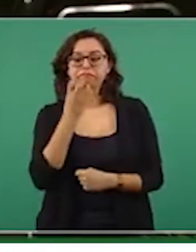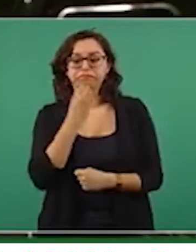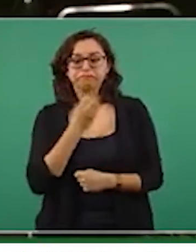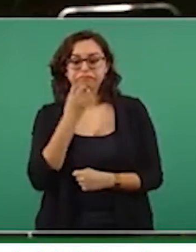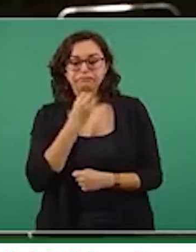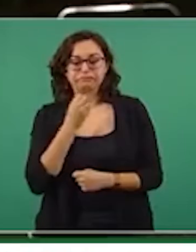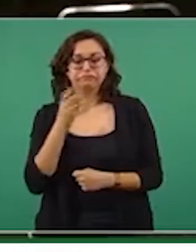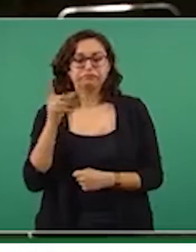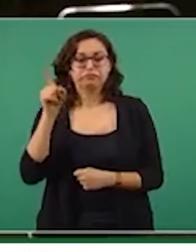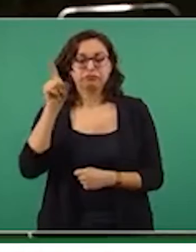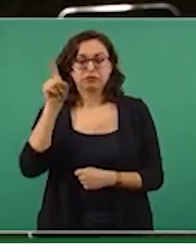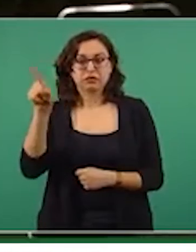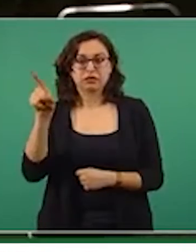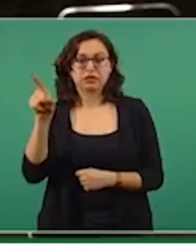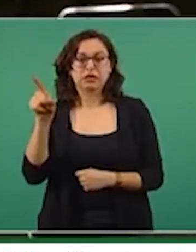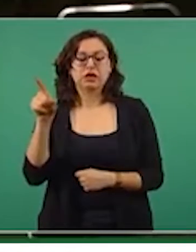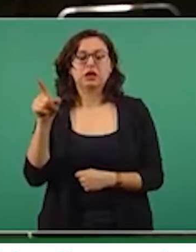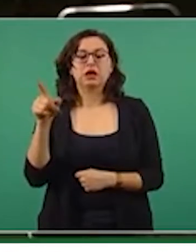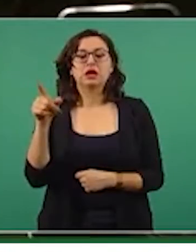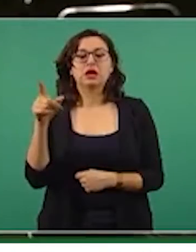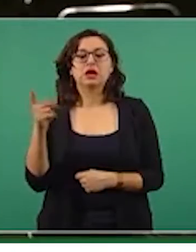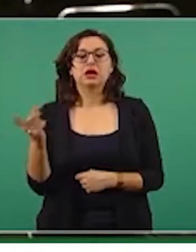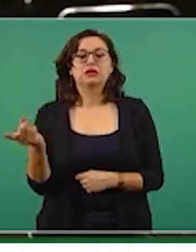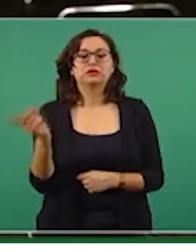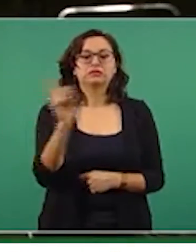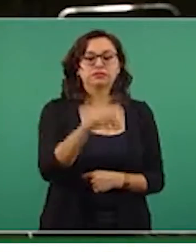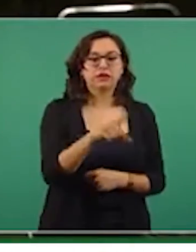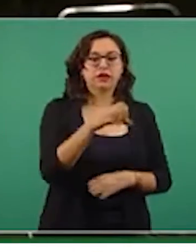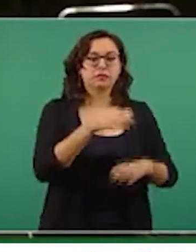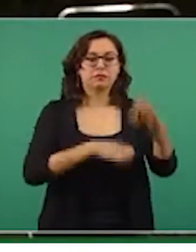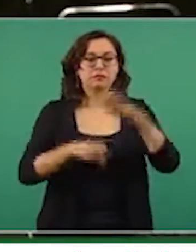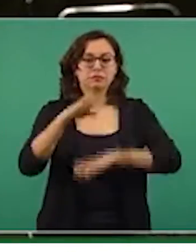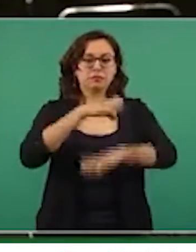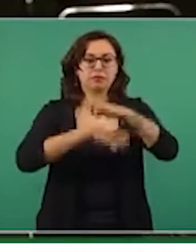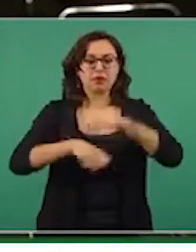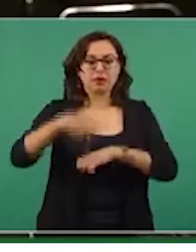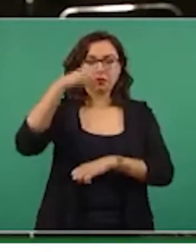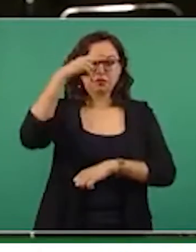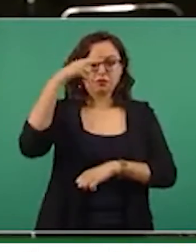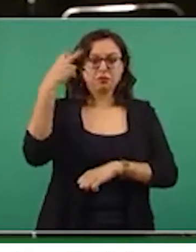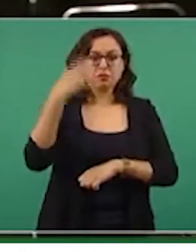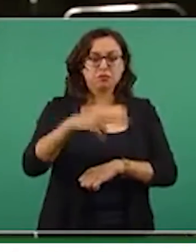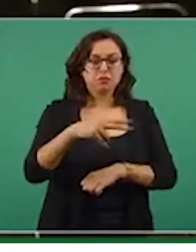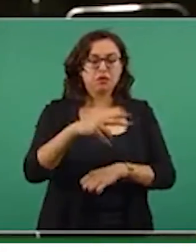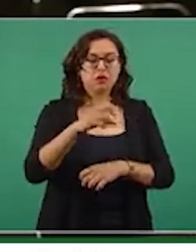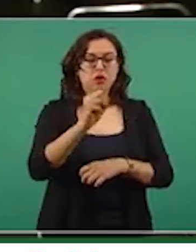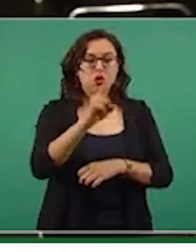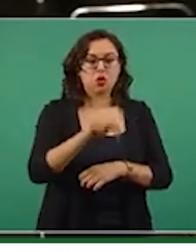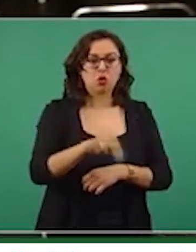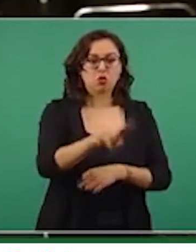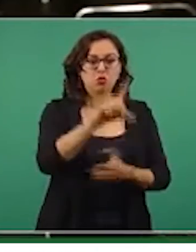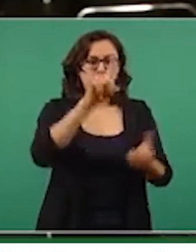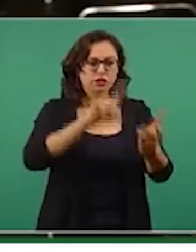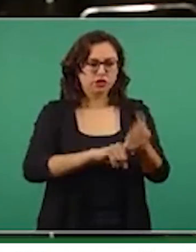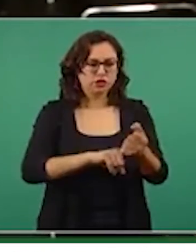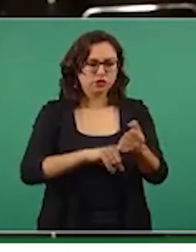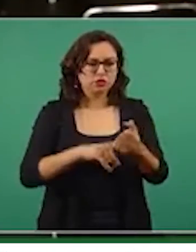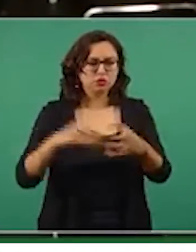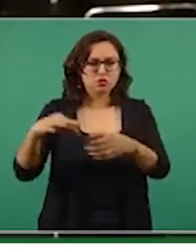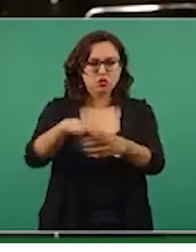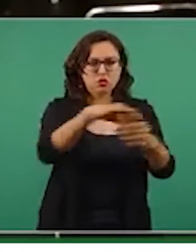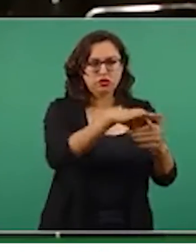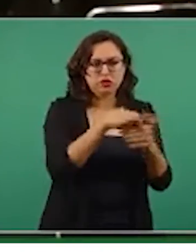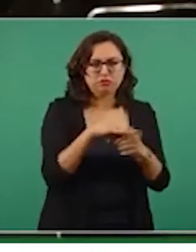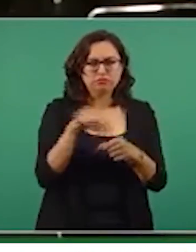la ONU a favor de crear una comisión investigadora de los ataques contra Gaza? Y pues,